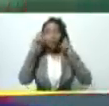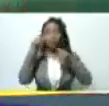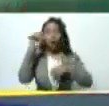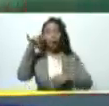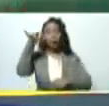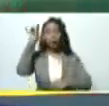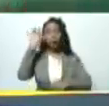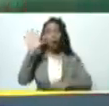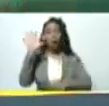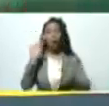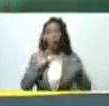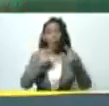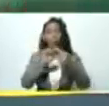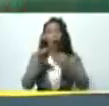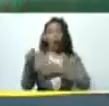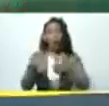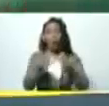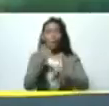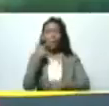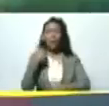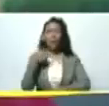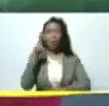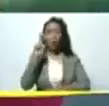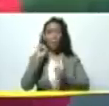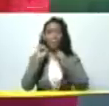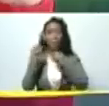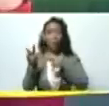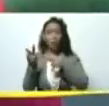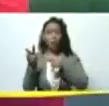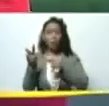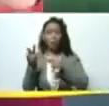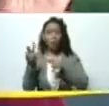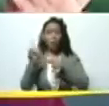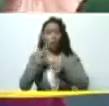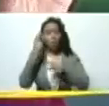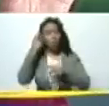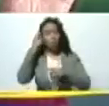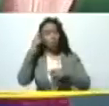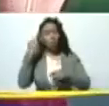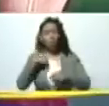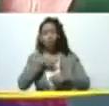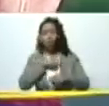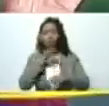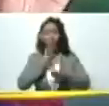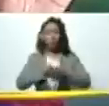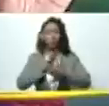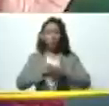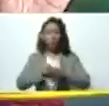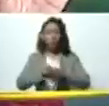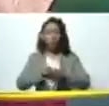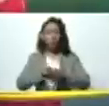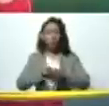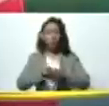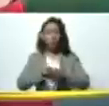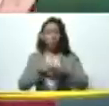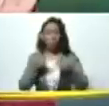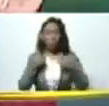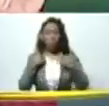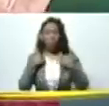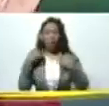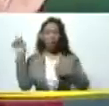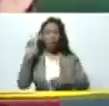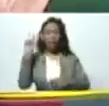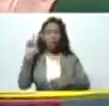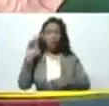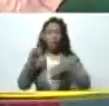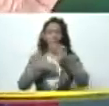que conseguimos en el camino y me dijo una oportunidad que ni remotamente nosotros estamos pasando por lo que pasamos que Venezuela